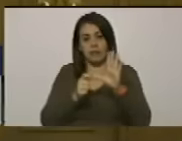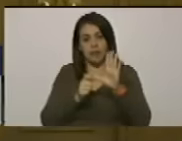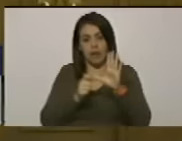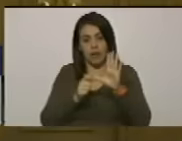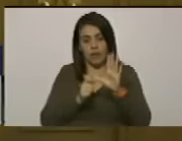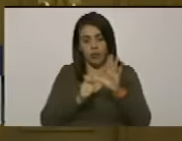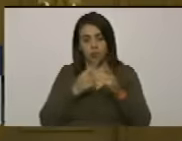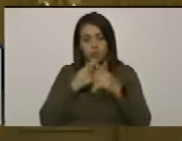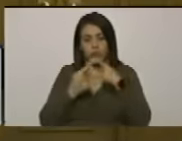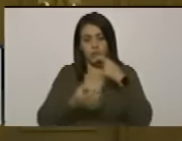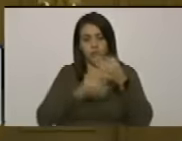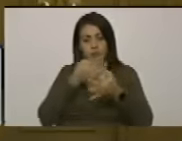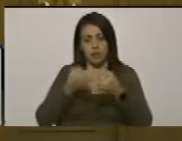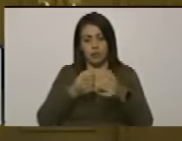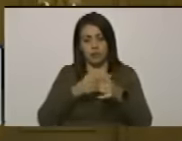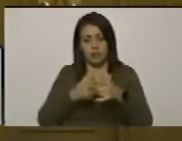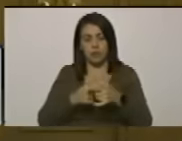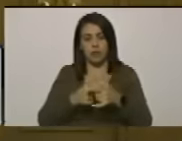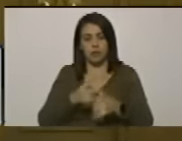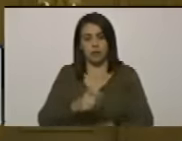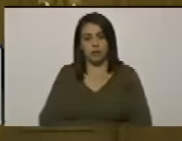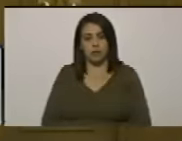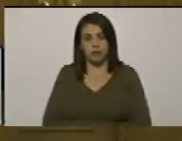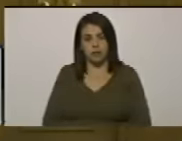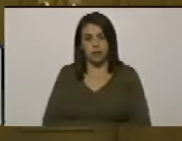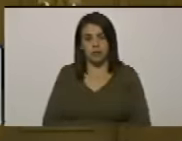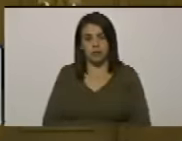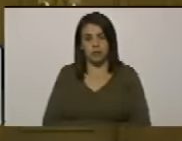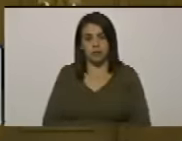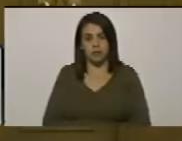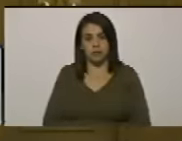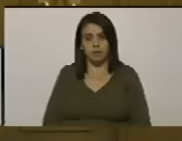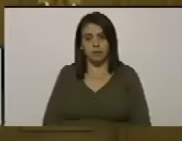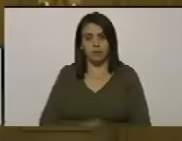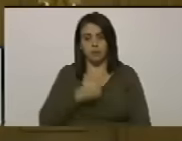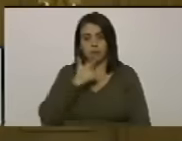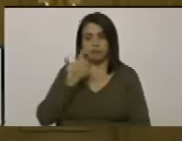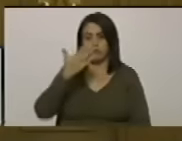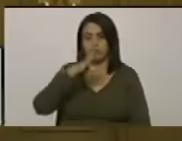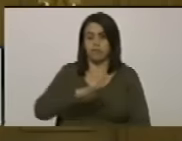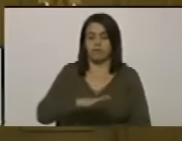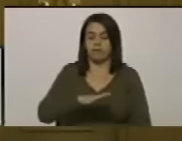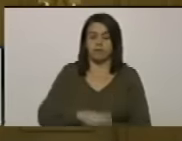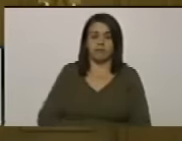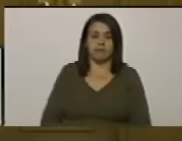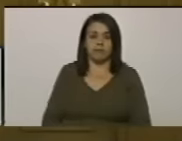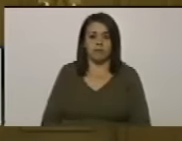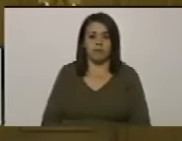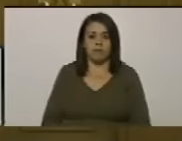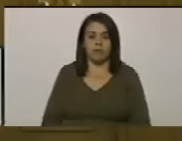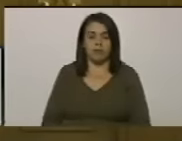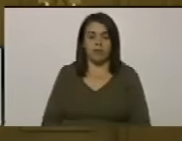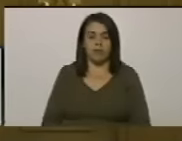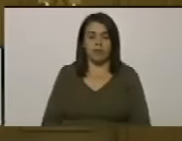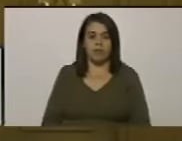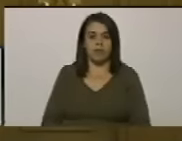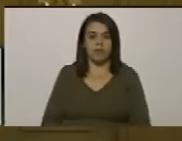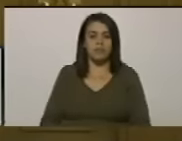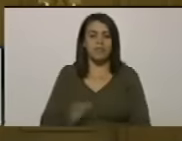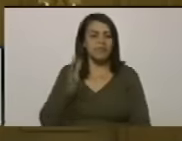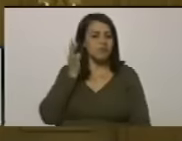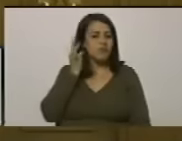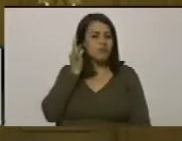daban cuenta de el fallecimiento de una